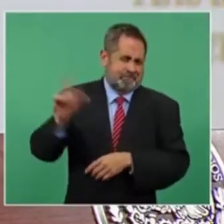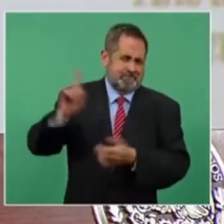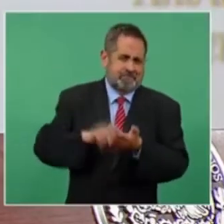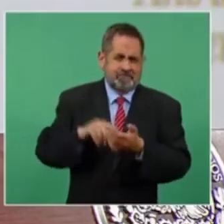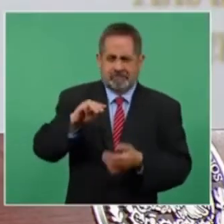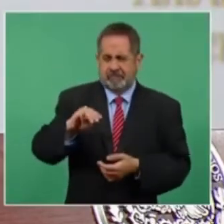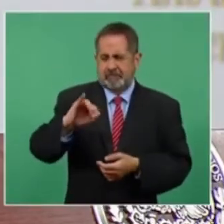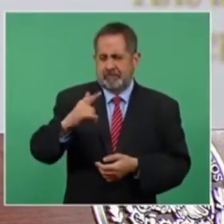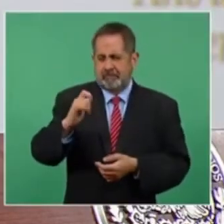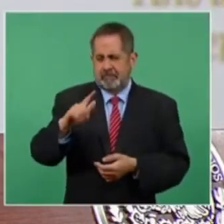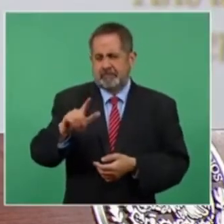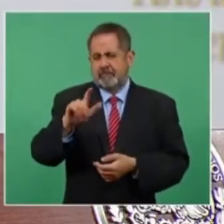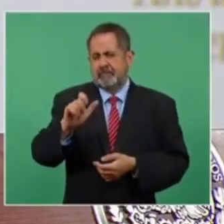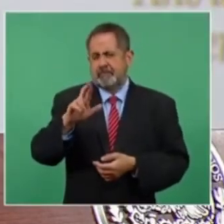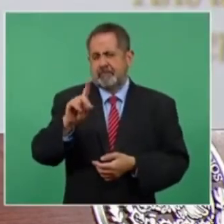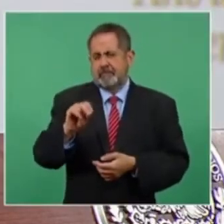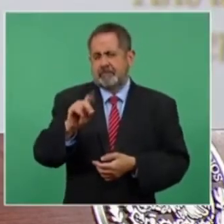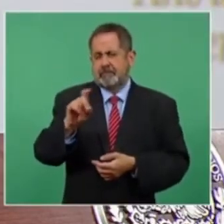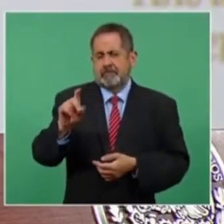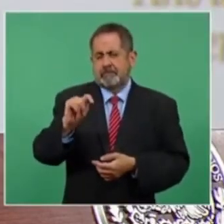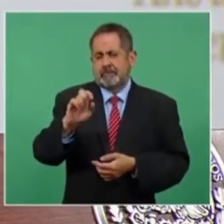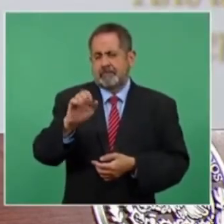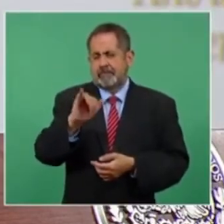Lerdo de Tejada,